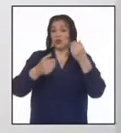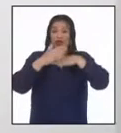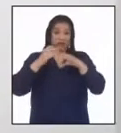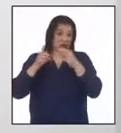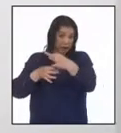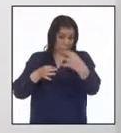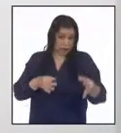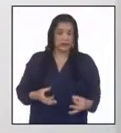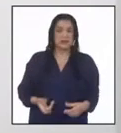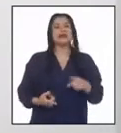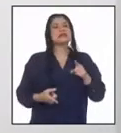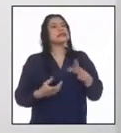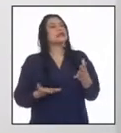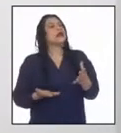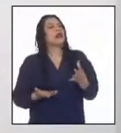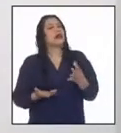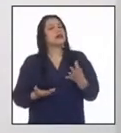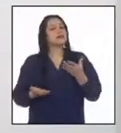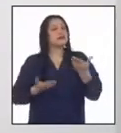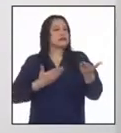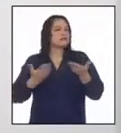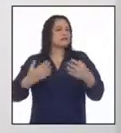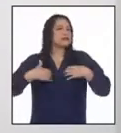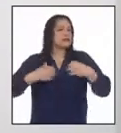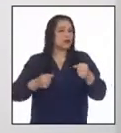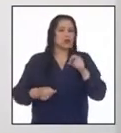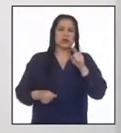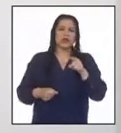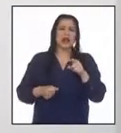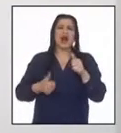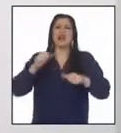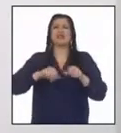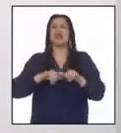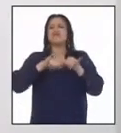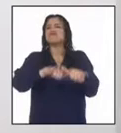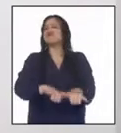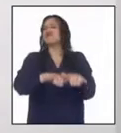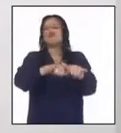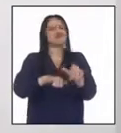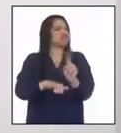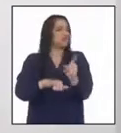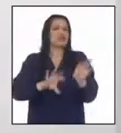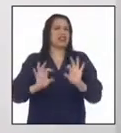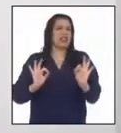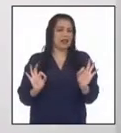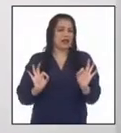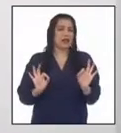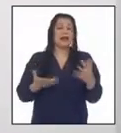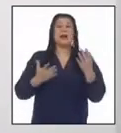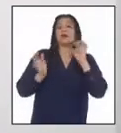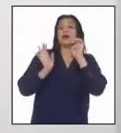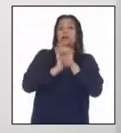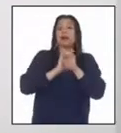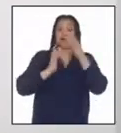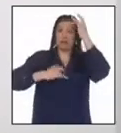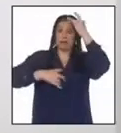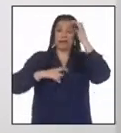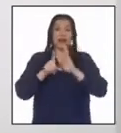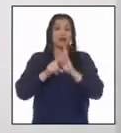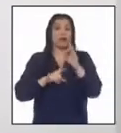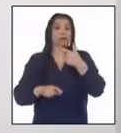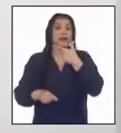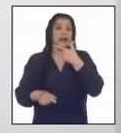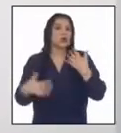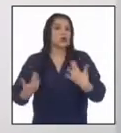de salud en las ciudades del interior era una tarea postergada por el Estado. La pandemia de la fiebre amarilla fue